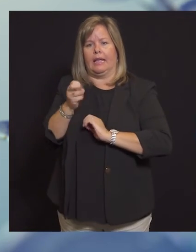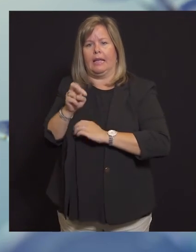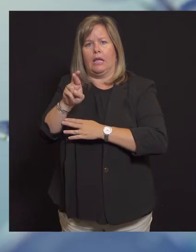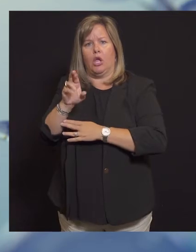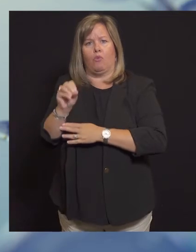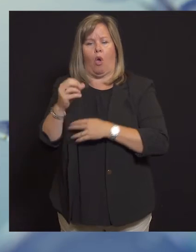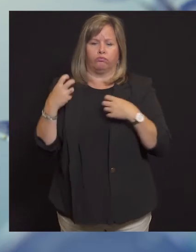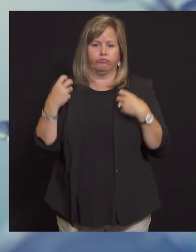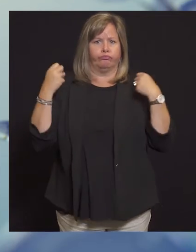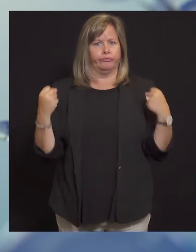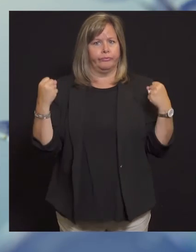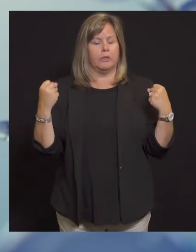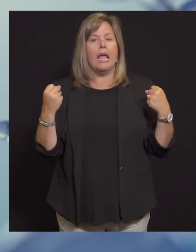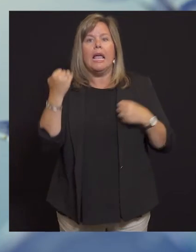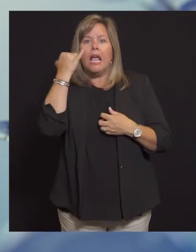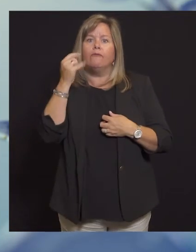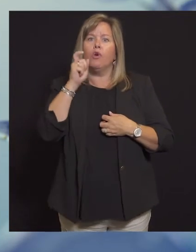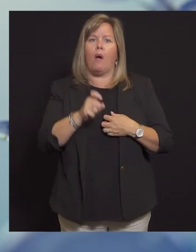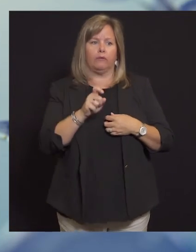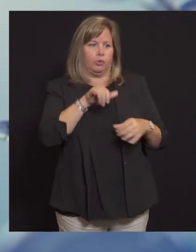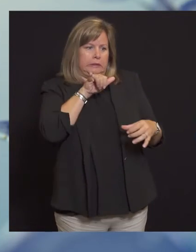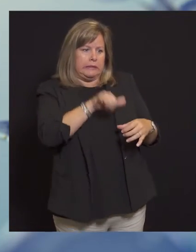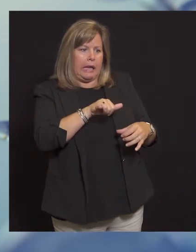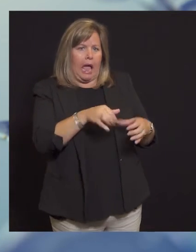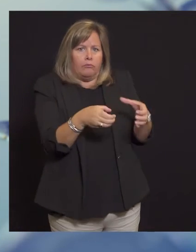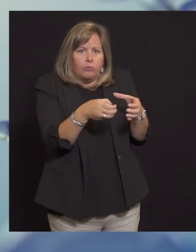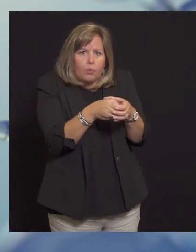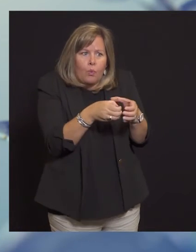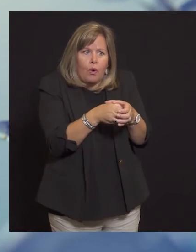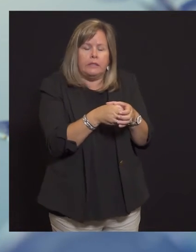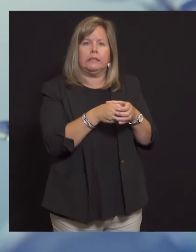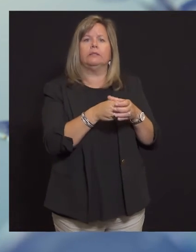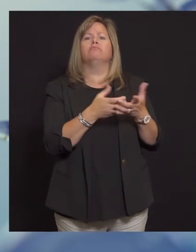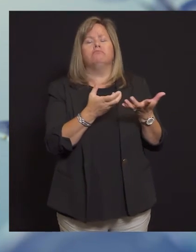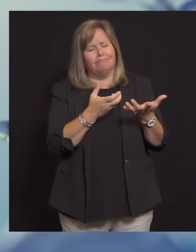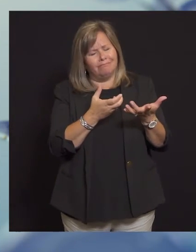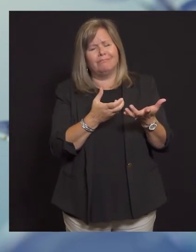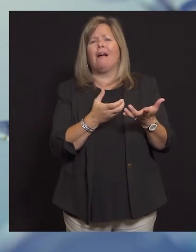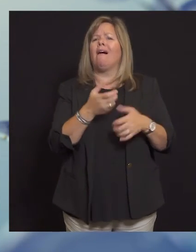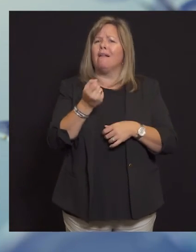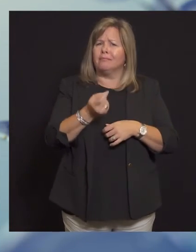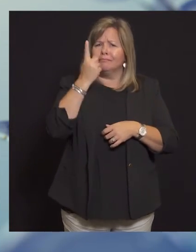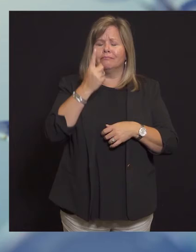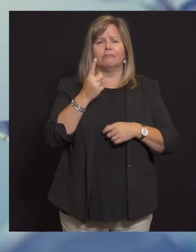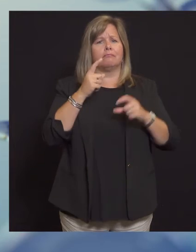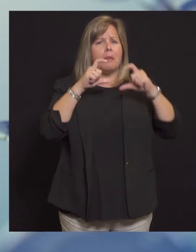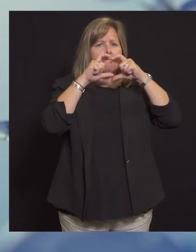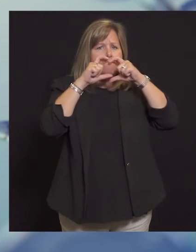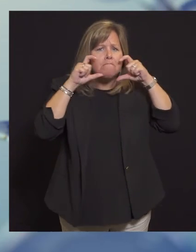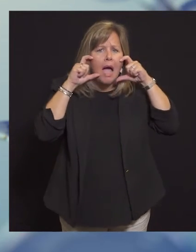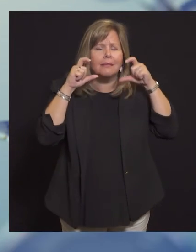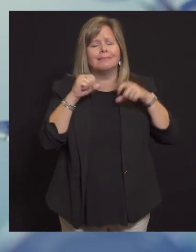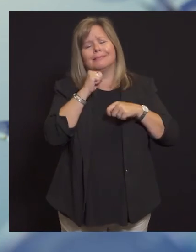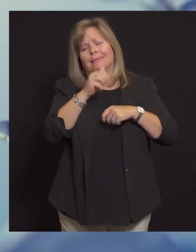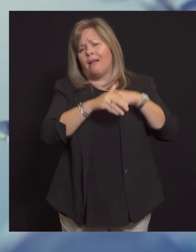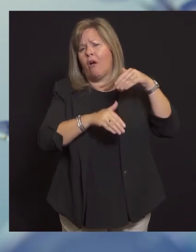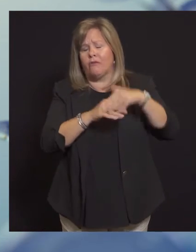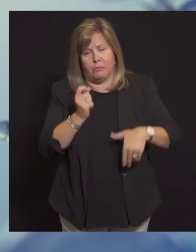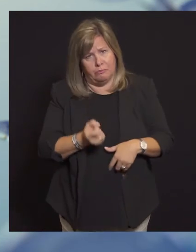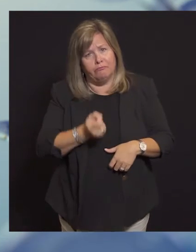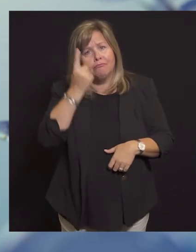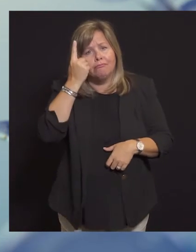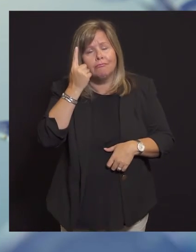por esto de muchas maneras. Tenemos que seguir siendo heroicos y es heroico permanecer en cuarentena y